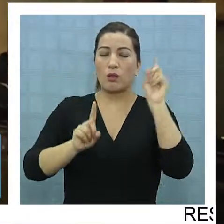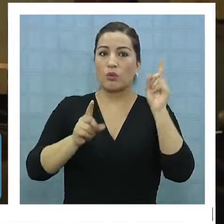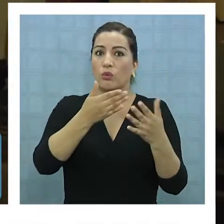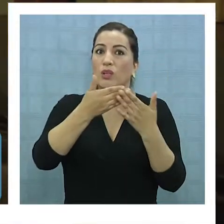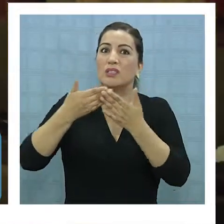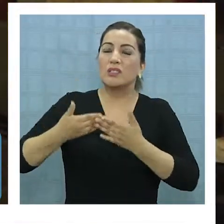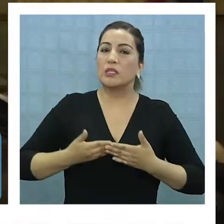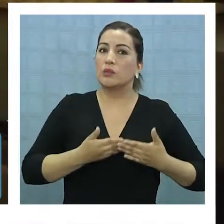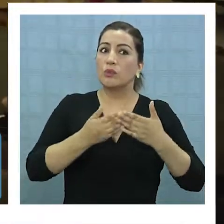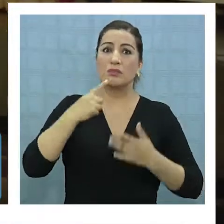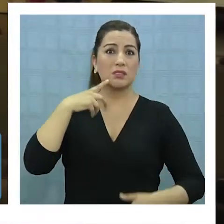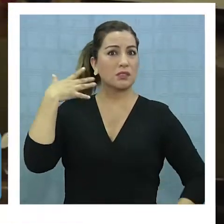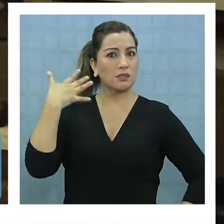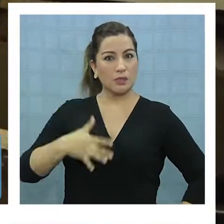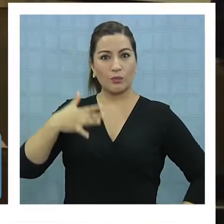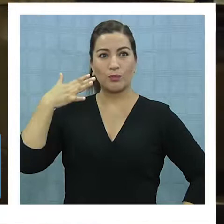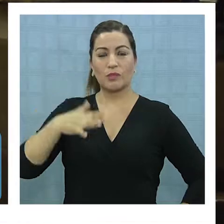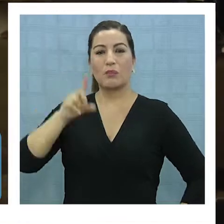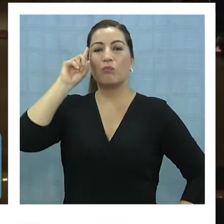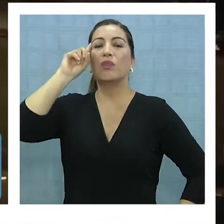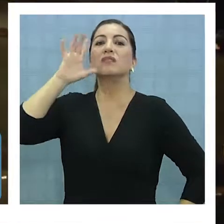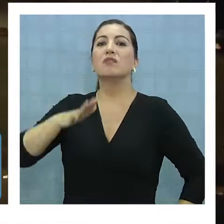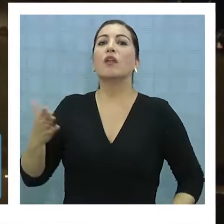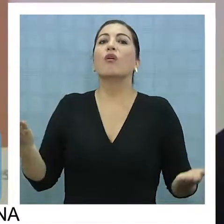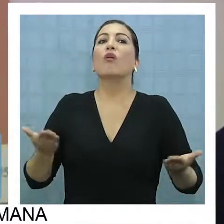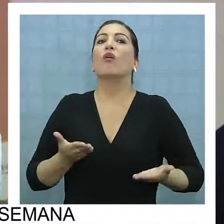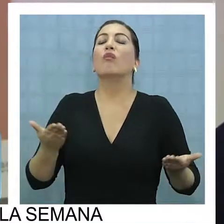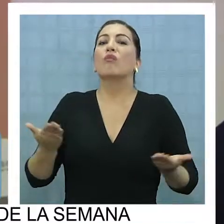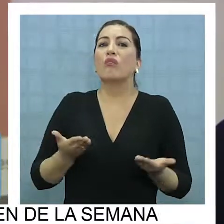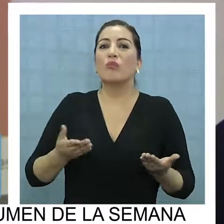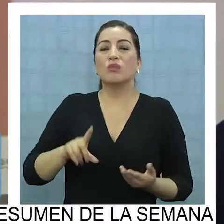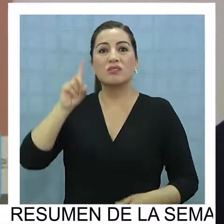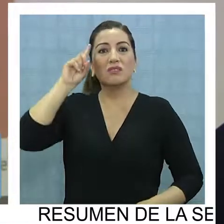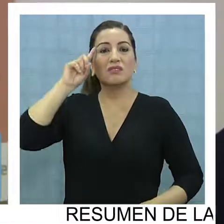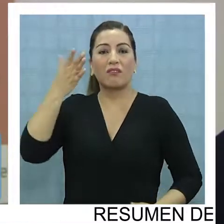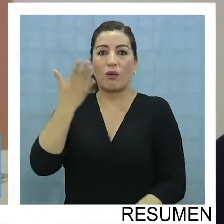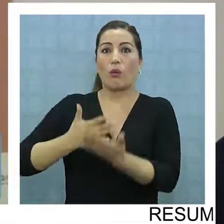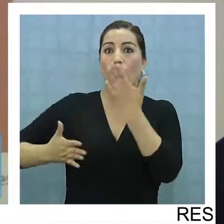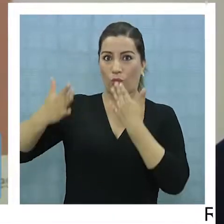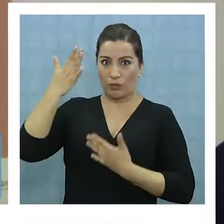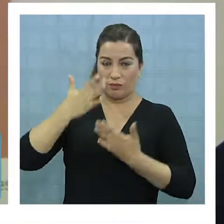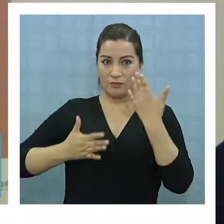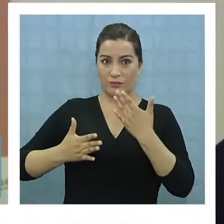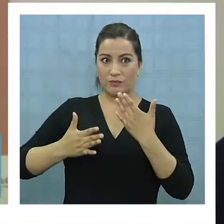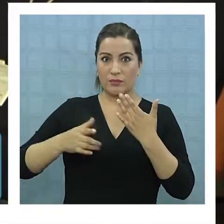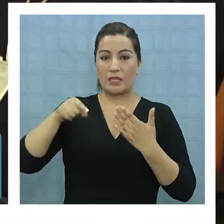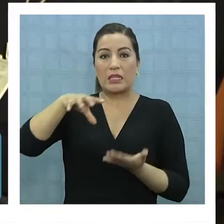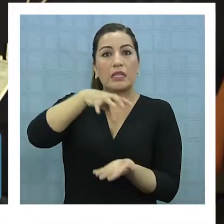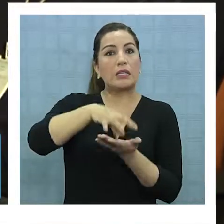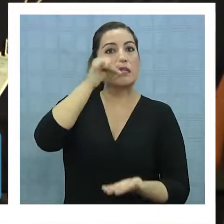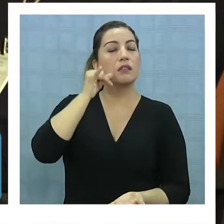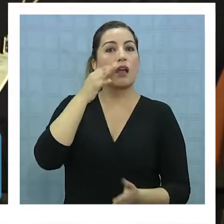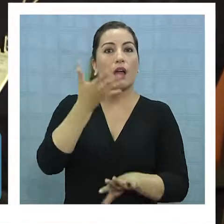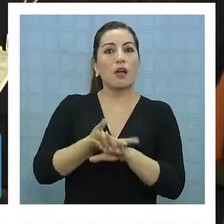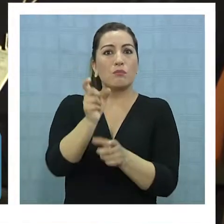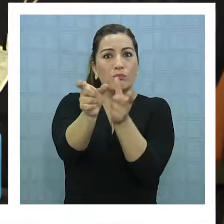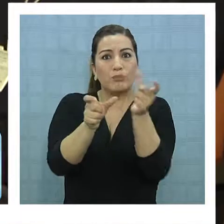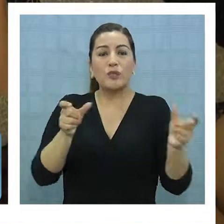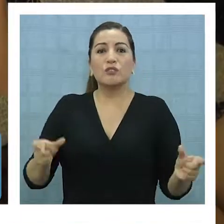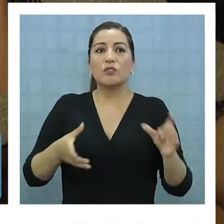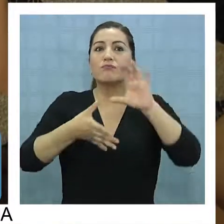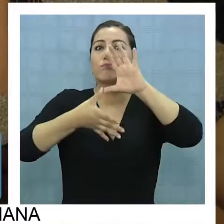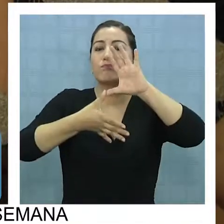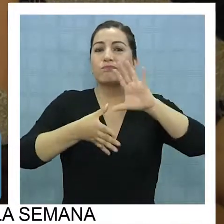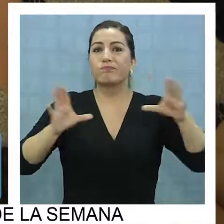estos cambios es de vital importancia para saber cómo combatirlos y prevenirlos. En nuestra ciudad, investigadores de toda